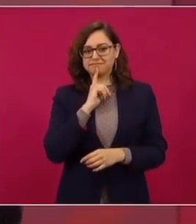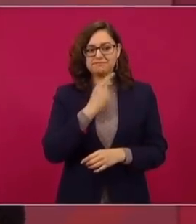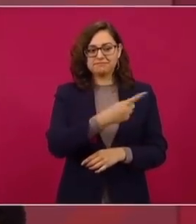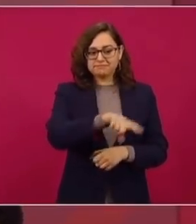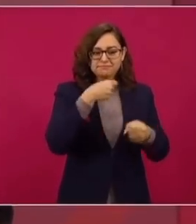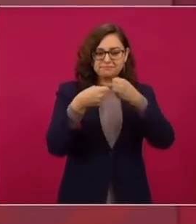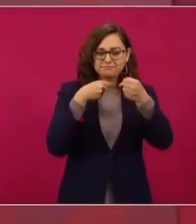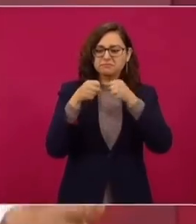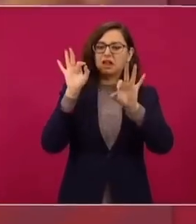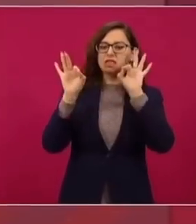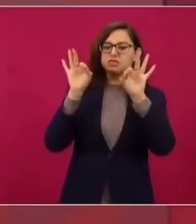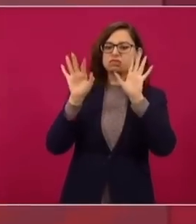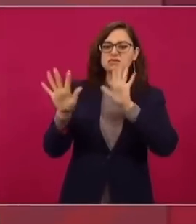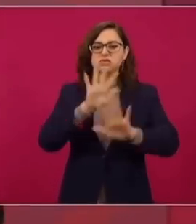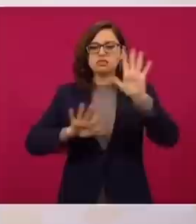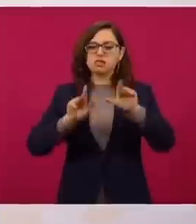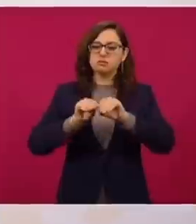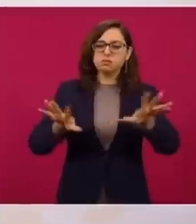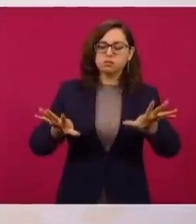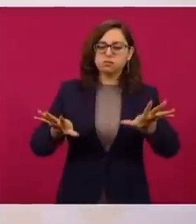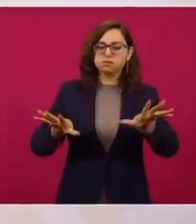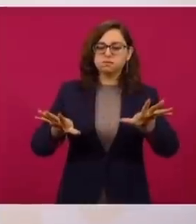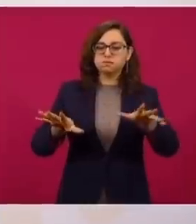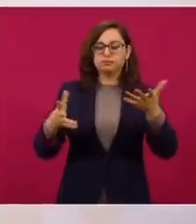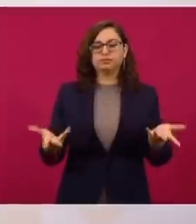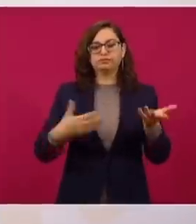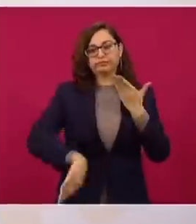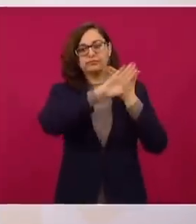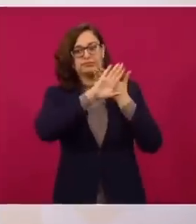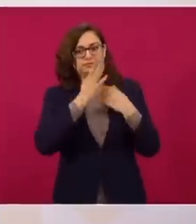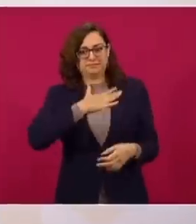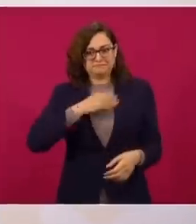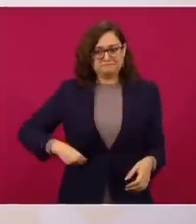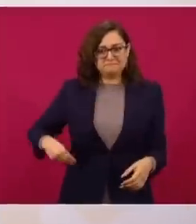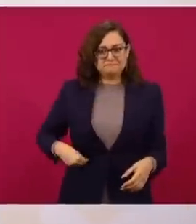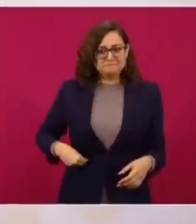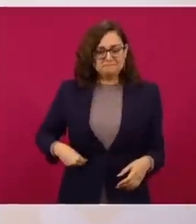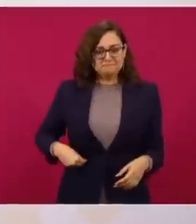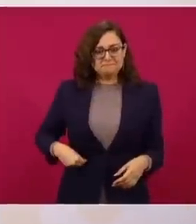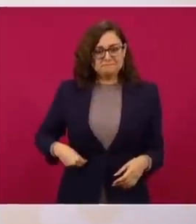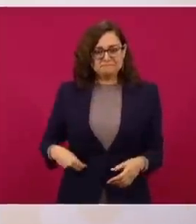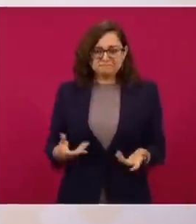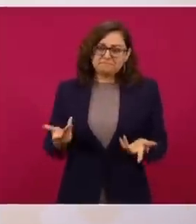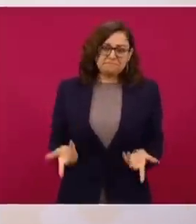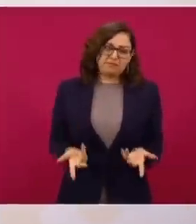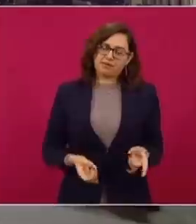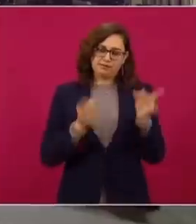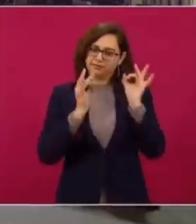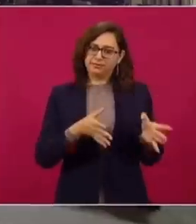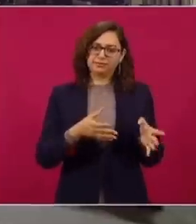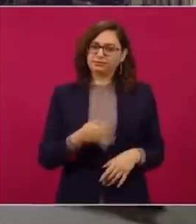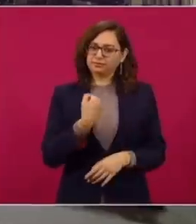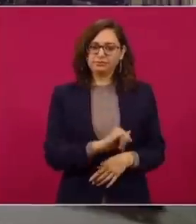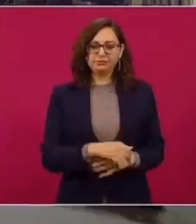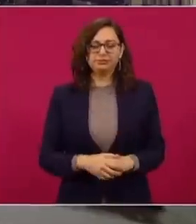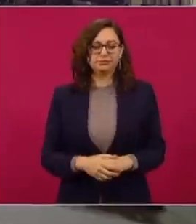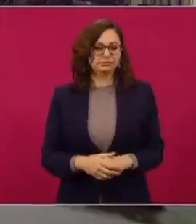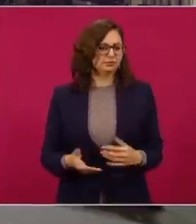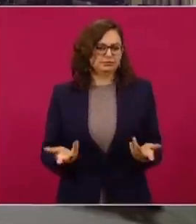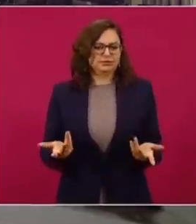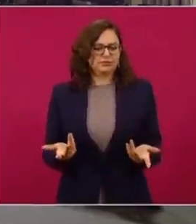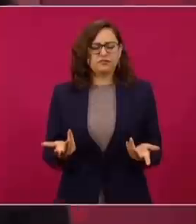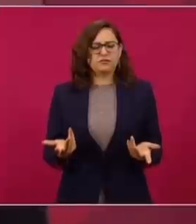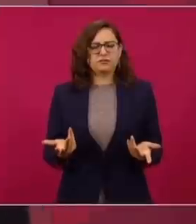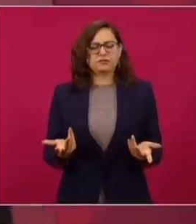Tendenciosos. Y todavía insinúan que es culpa nuestra. Entonces ya es el colmo. ¿Por qué quieren